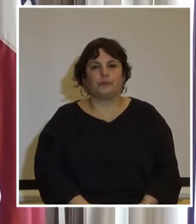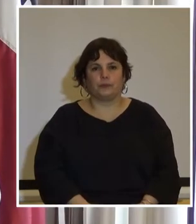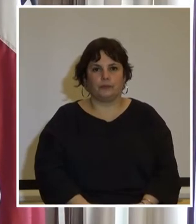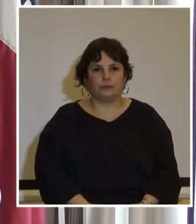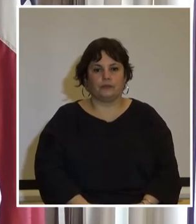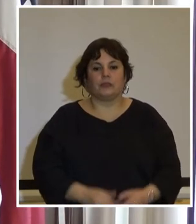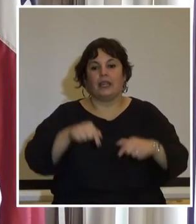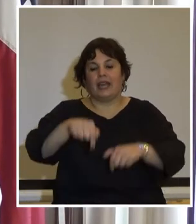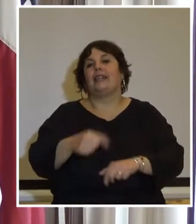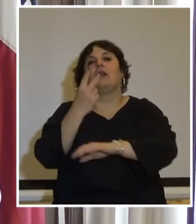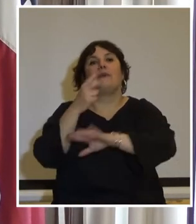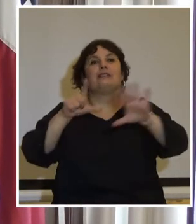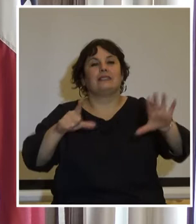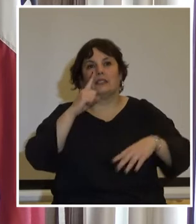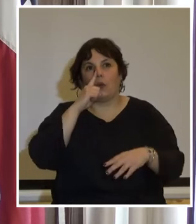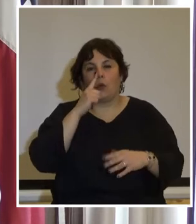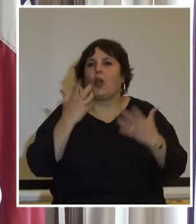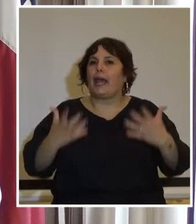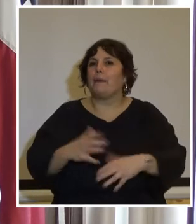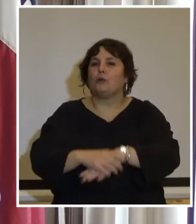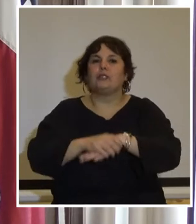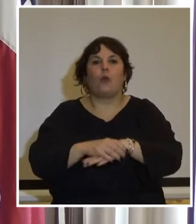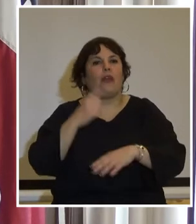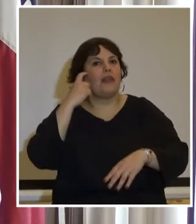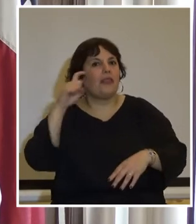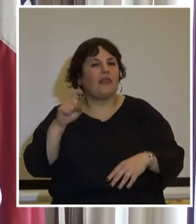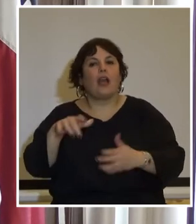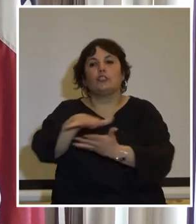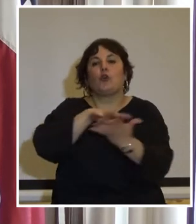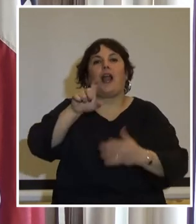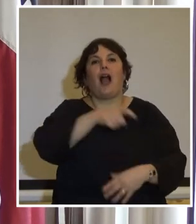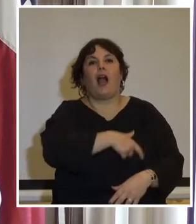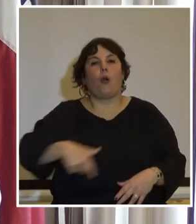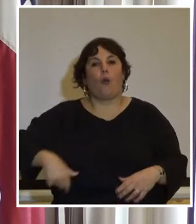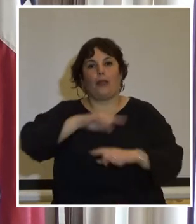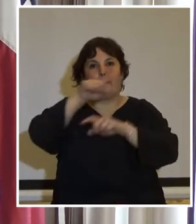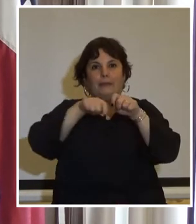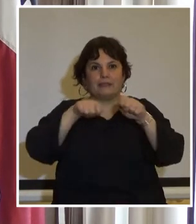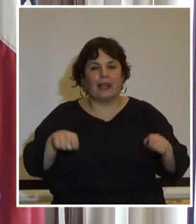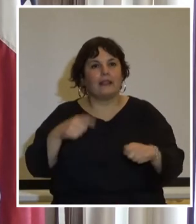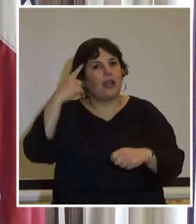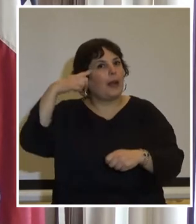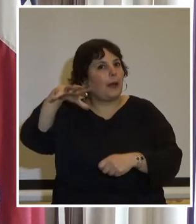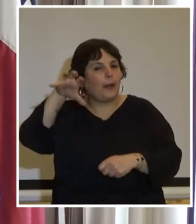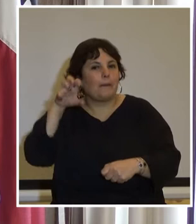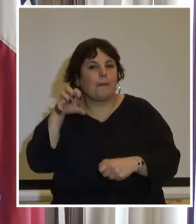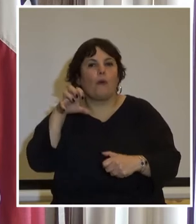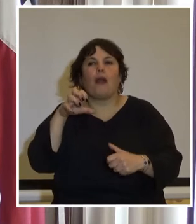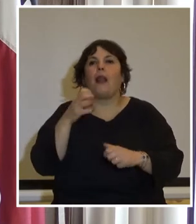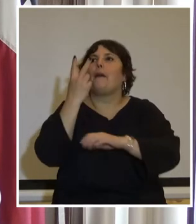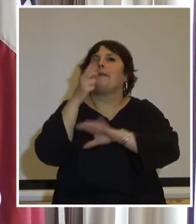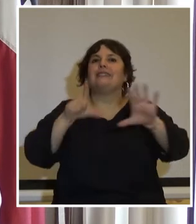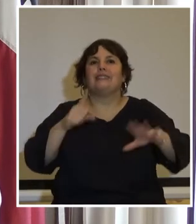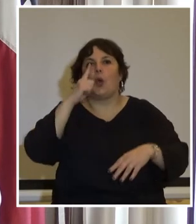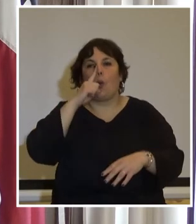Este 27 de junio queremos saludar la idea del Zonal Aguada del PICNT de rememorar aquel 27